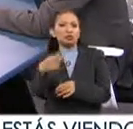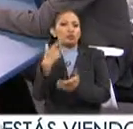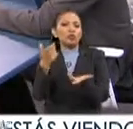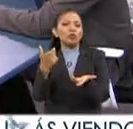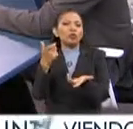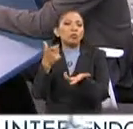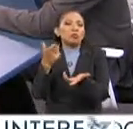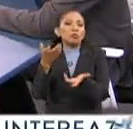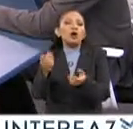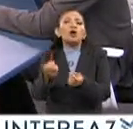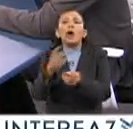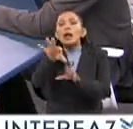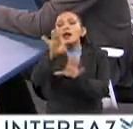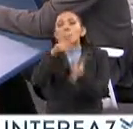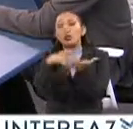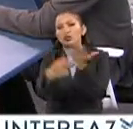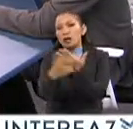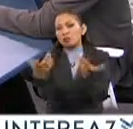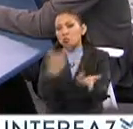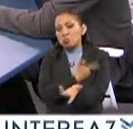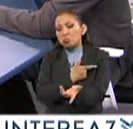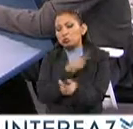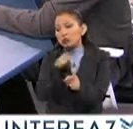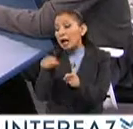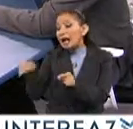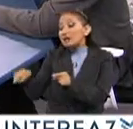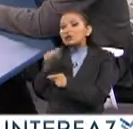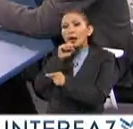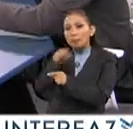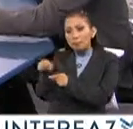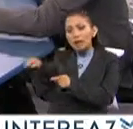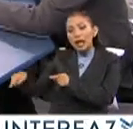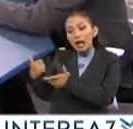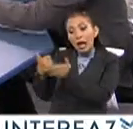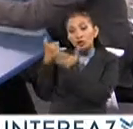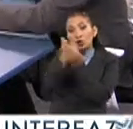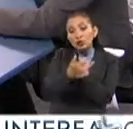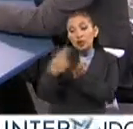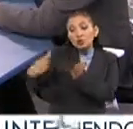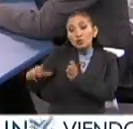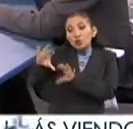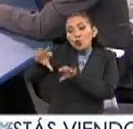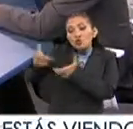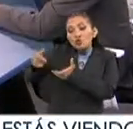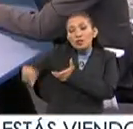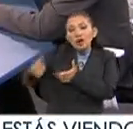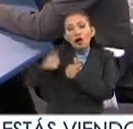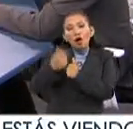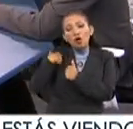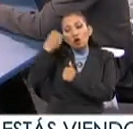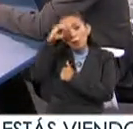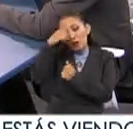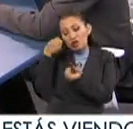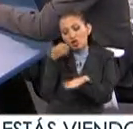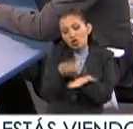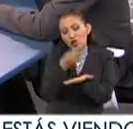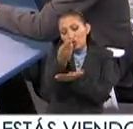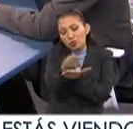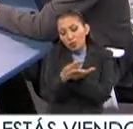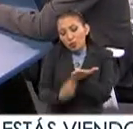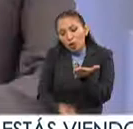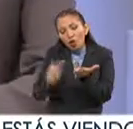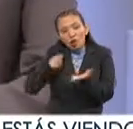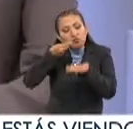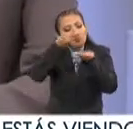quieren para su colonia, ellas y ellos también van a ser influencers de su propia comunidad a través de este tipo de mecanismos